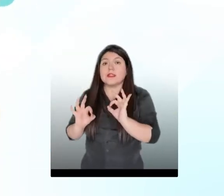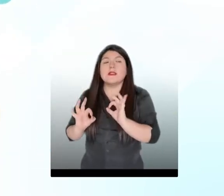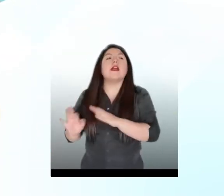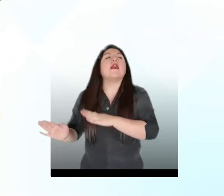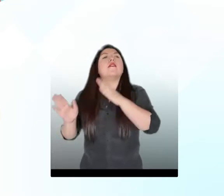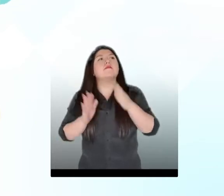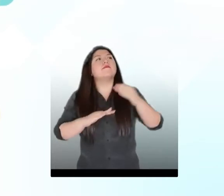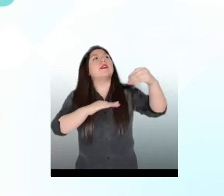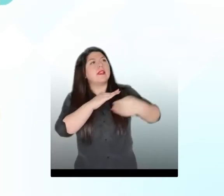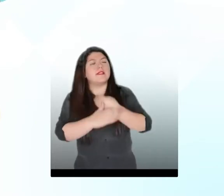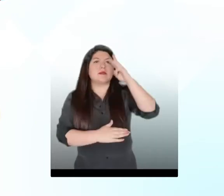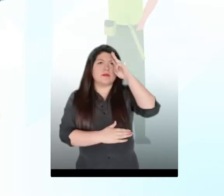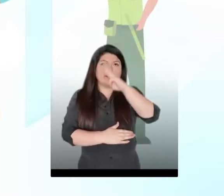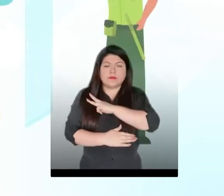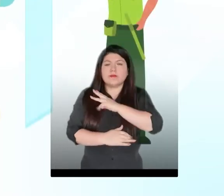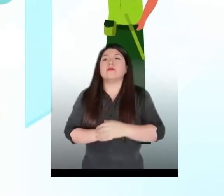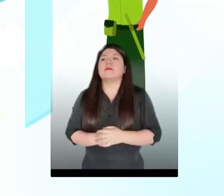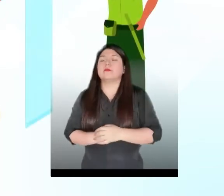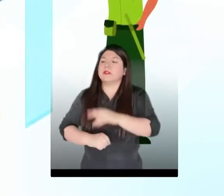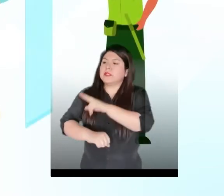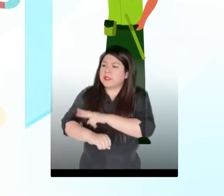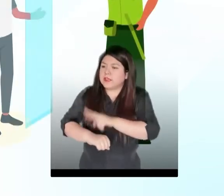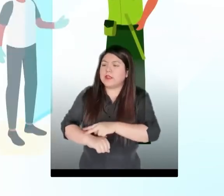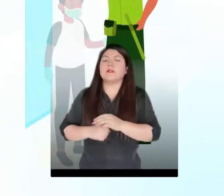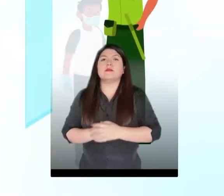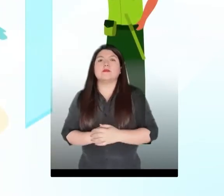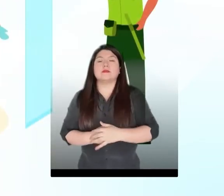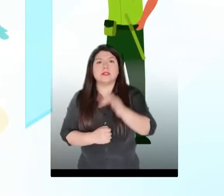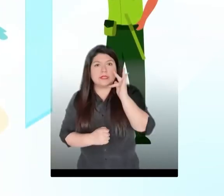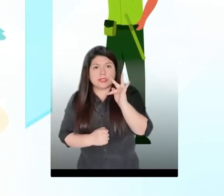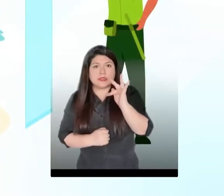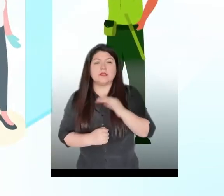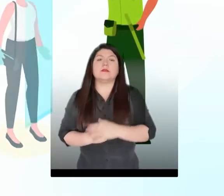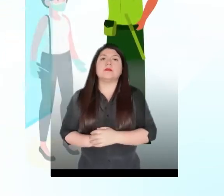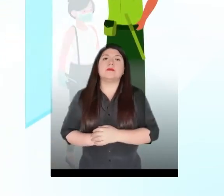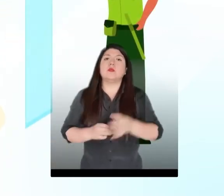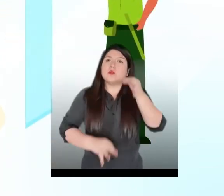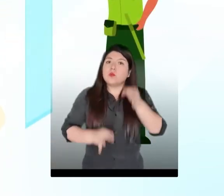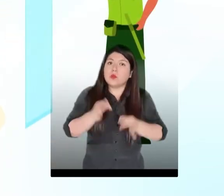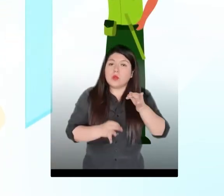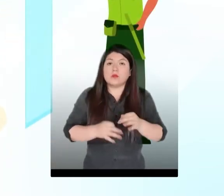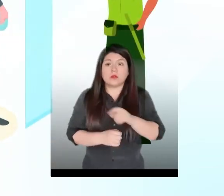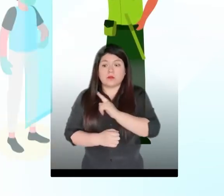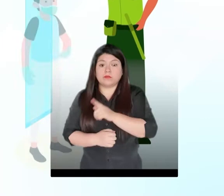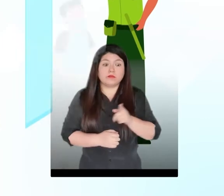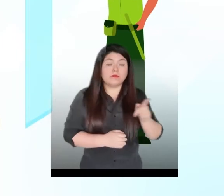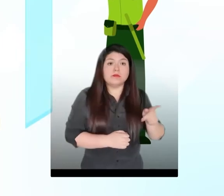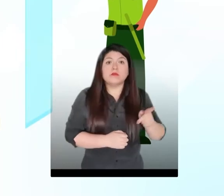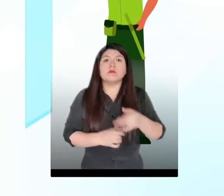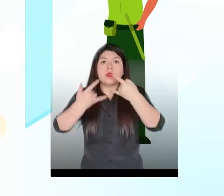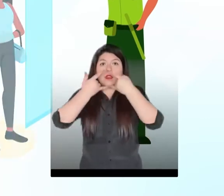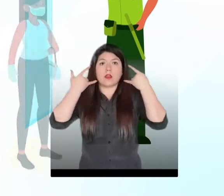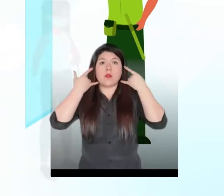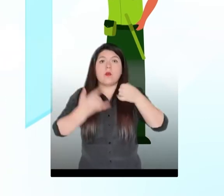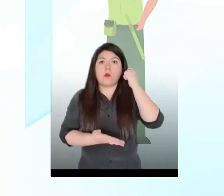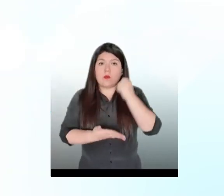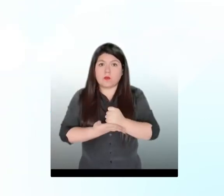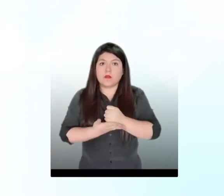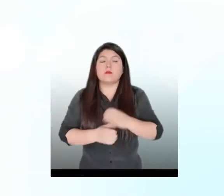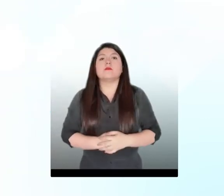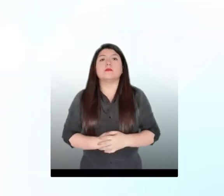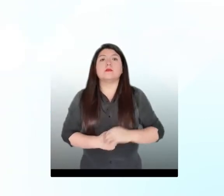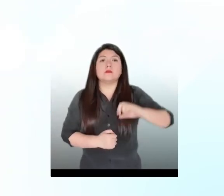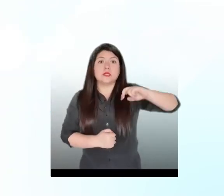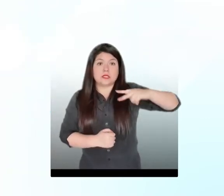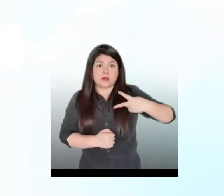el ingreso de la fuerza pública, los delegados de puesto, los testigos y observadores electorales y los jurados de votación, haciendo